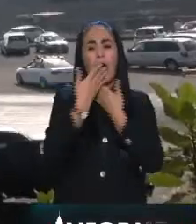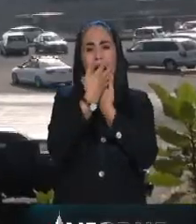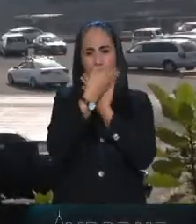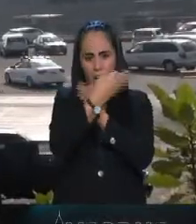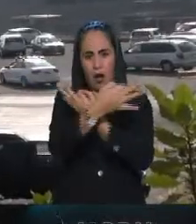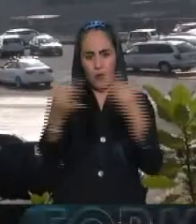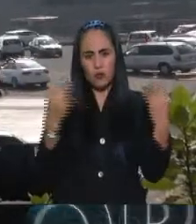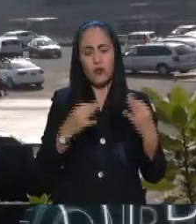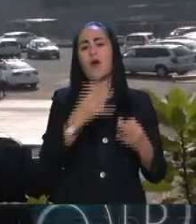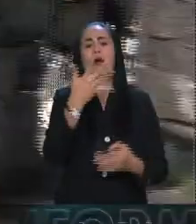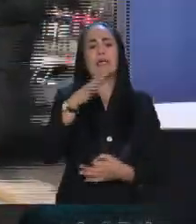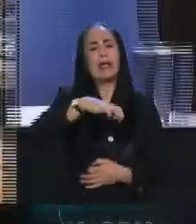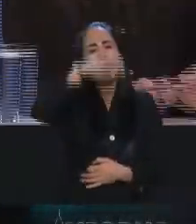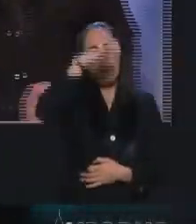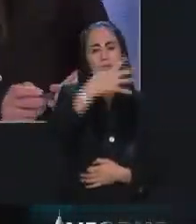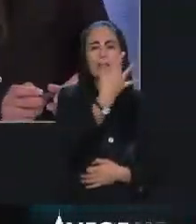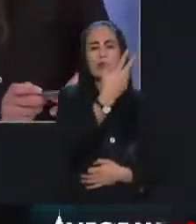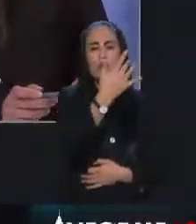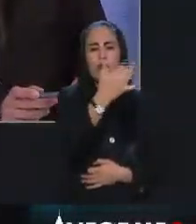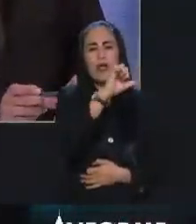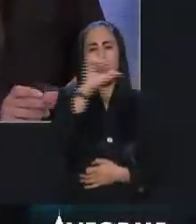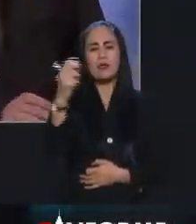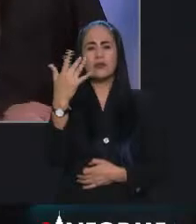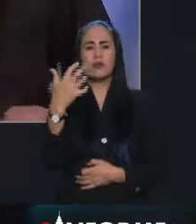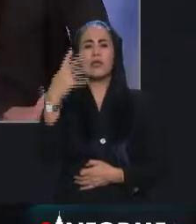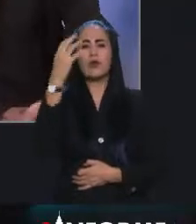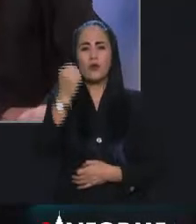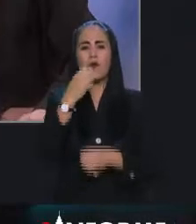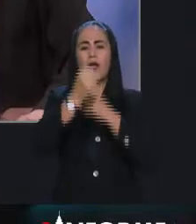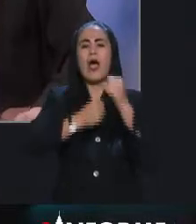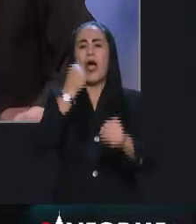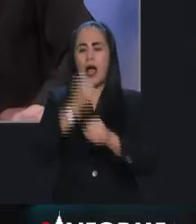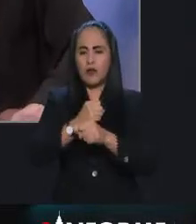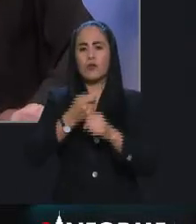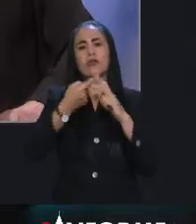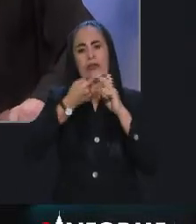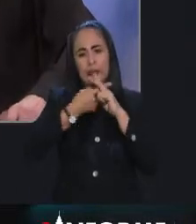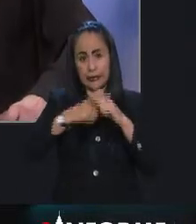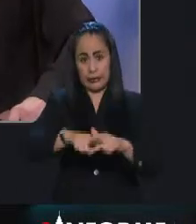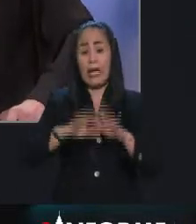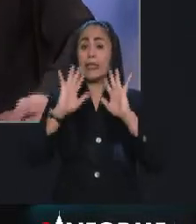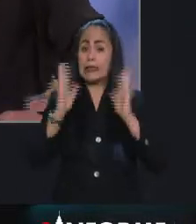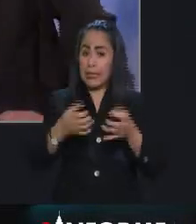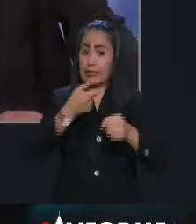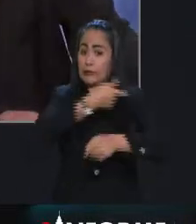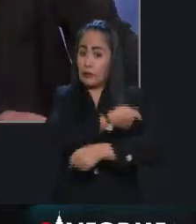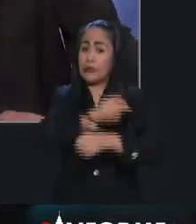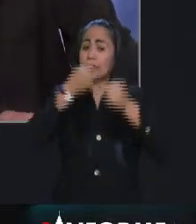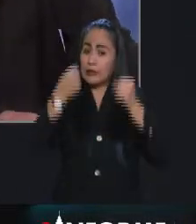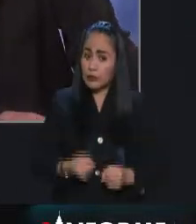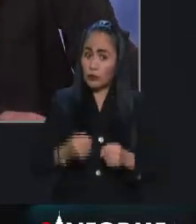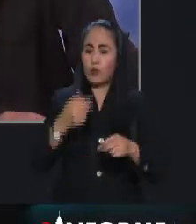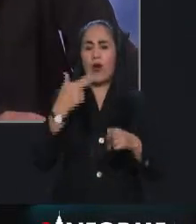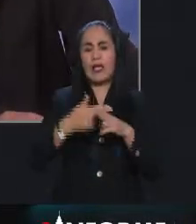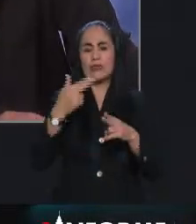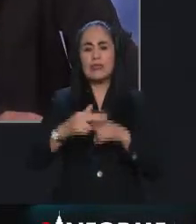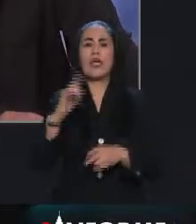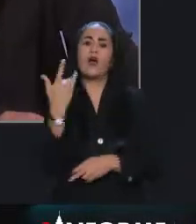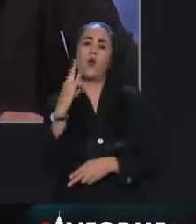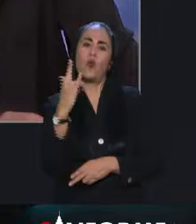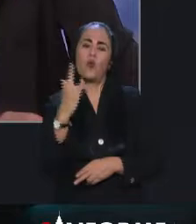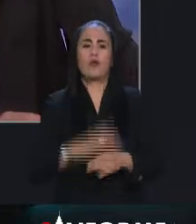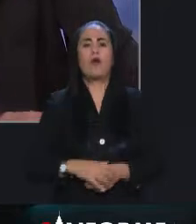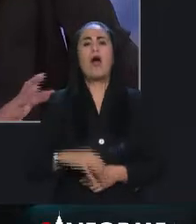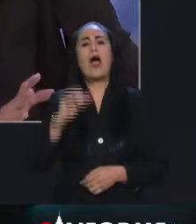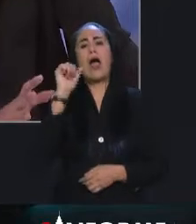adultos de entre 50 y 59 años. Por ahora hay dosis pagadas y garantizadas hasta julio, por lo que el presidente López